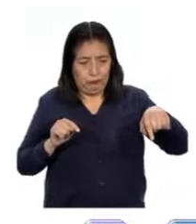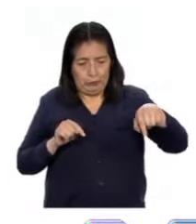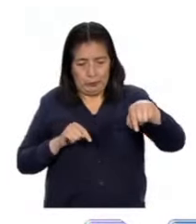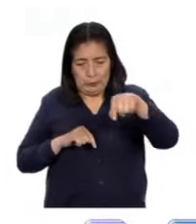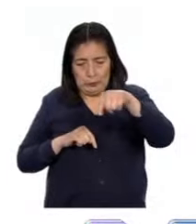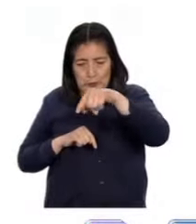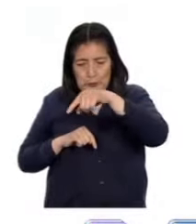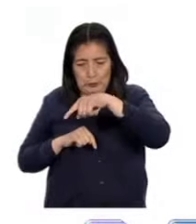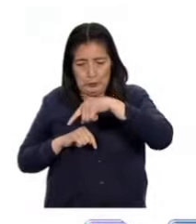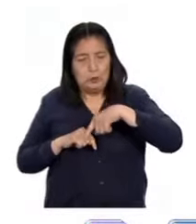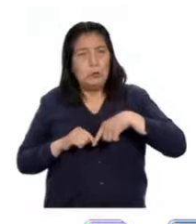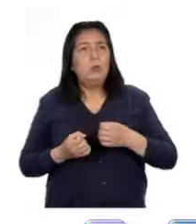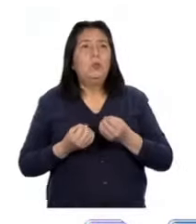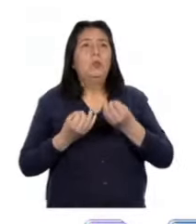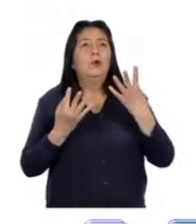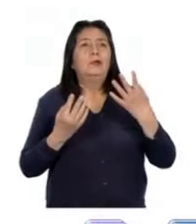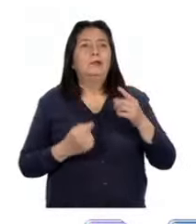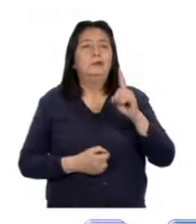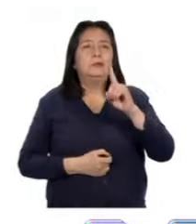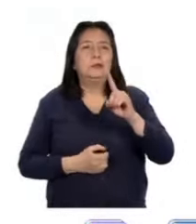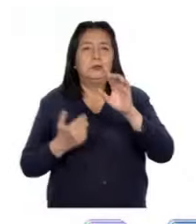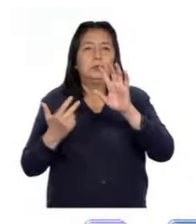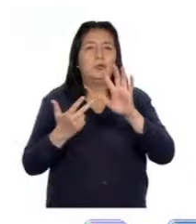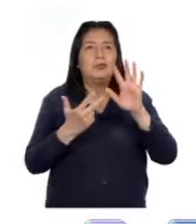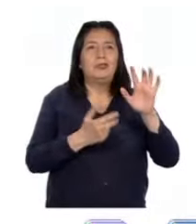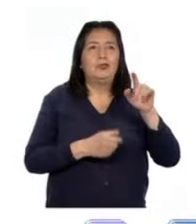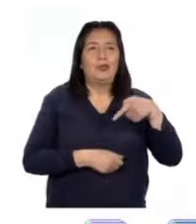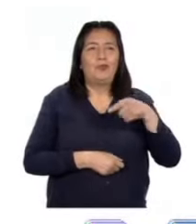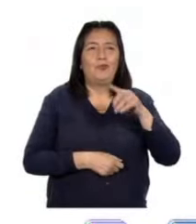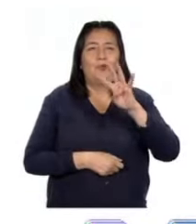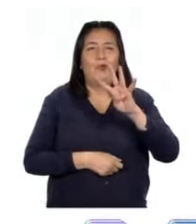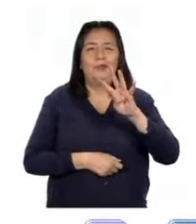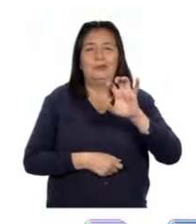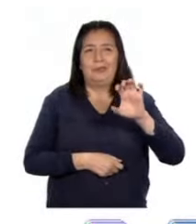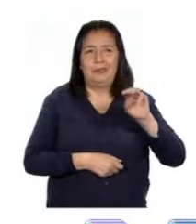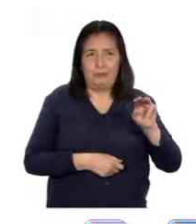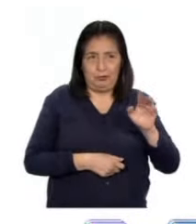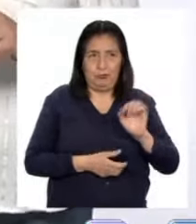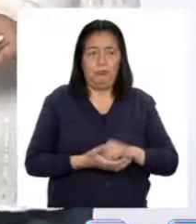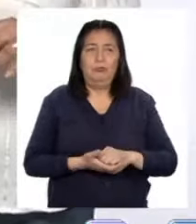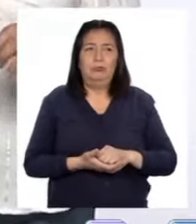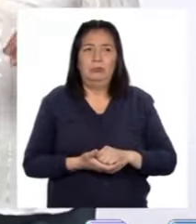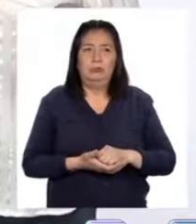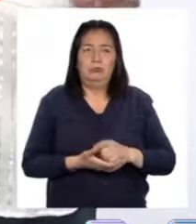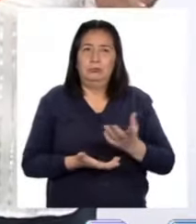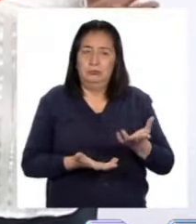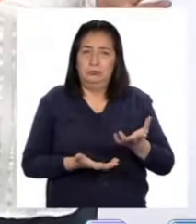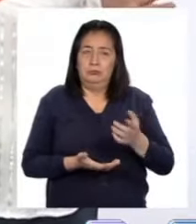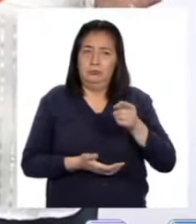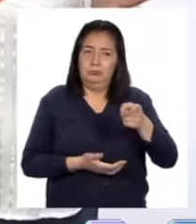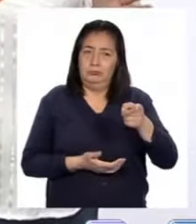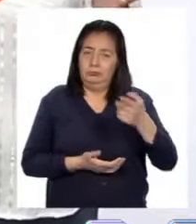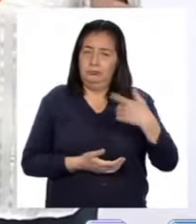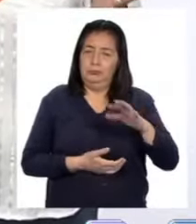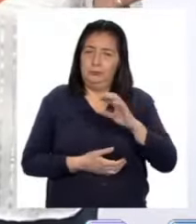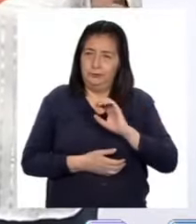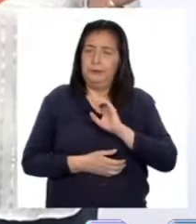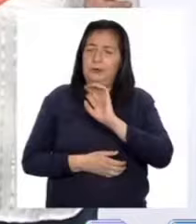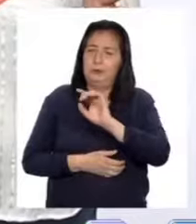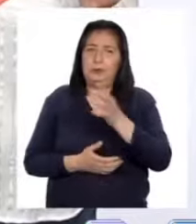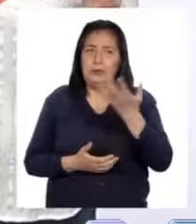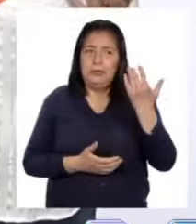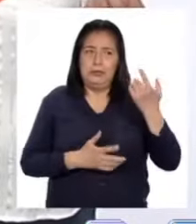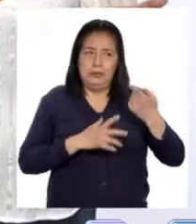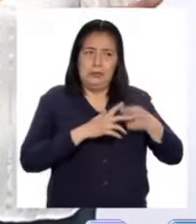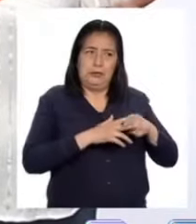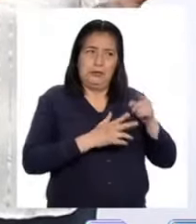cuenta que mide 188,4 centímetros. A partir de lo que hemos determinado al